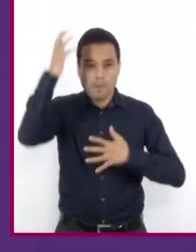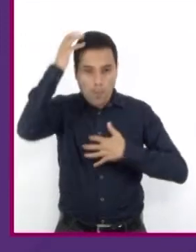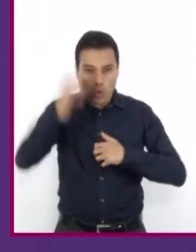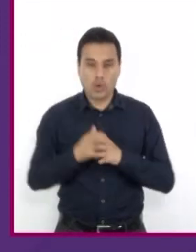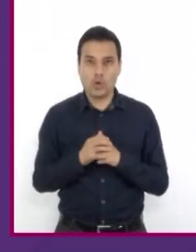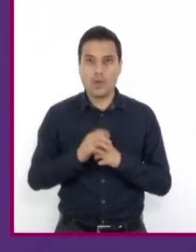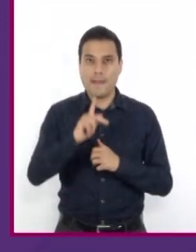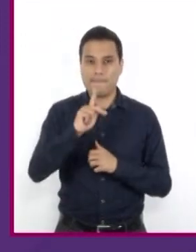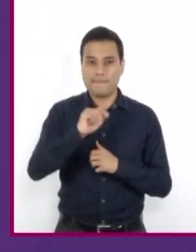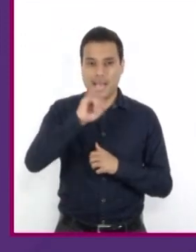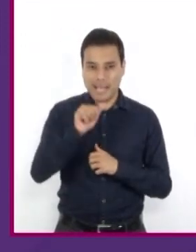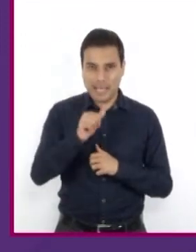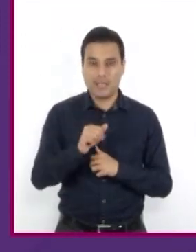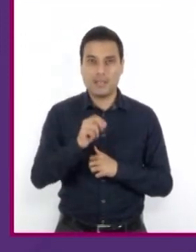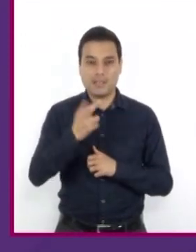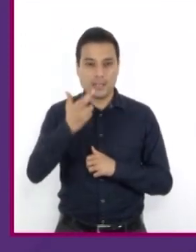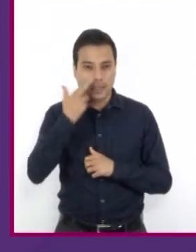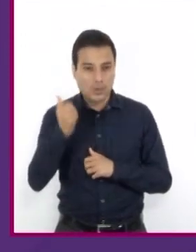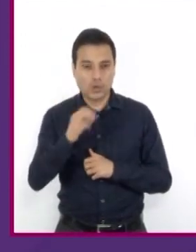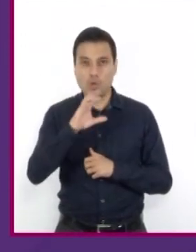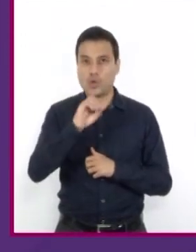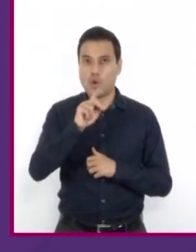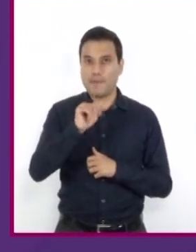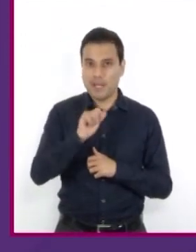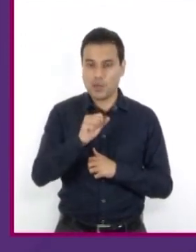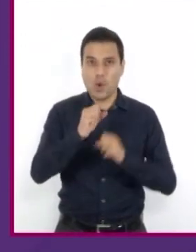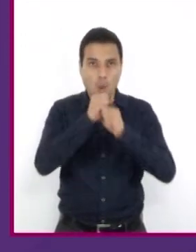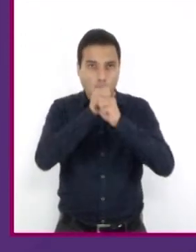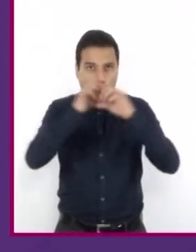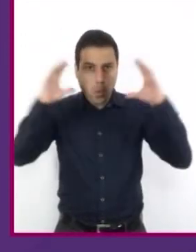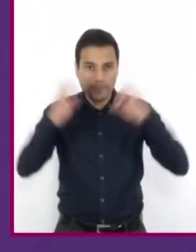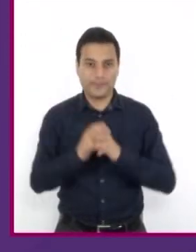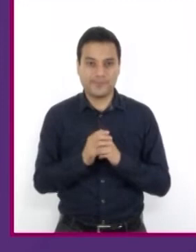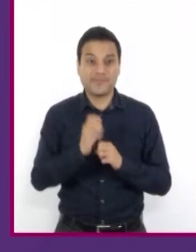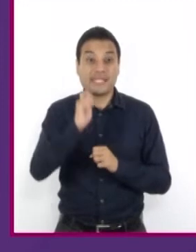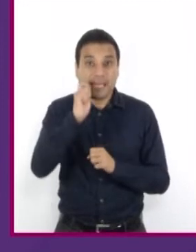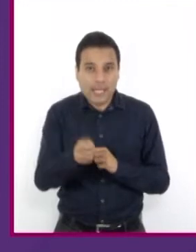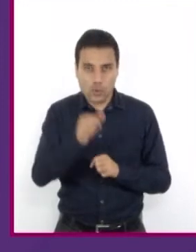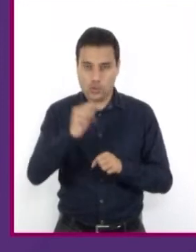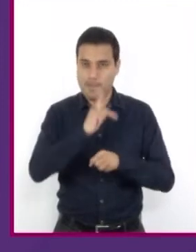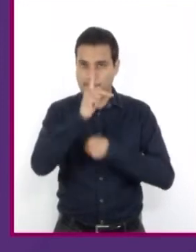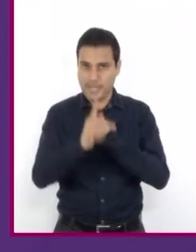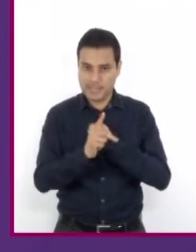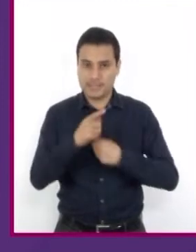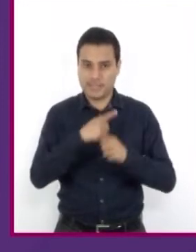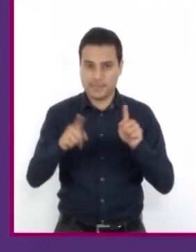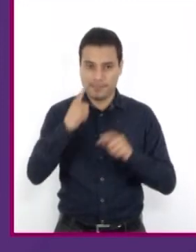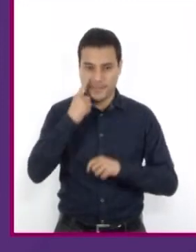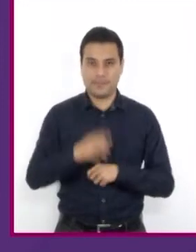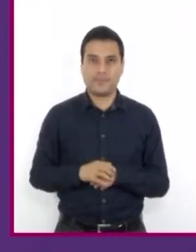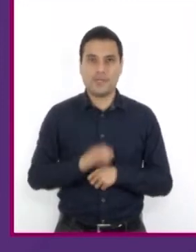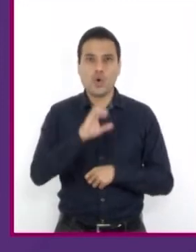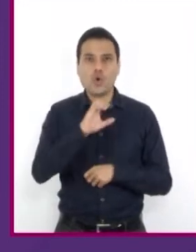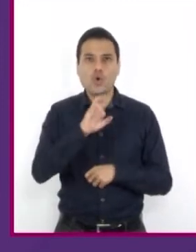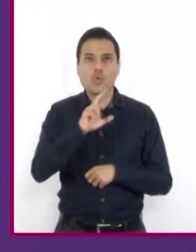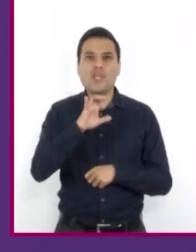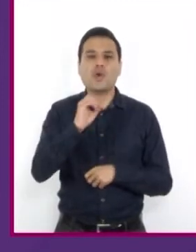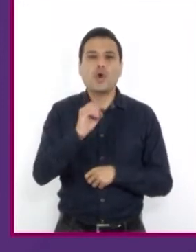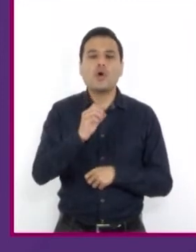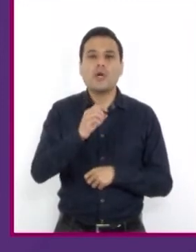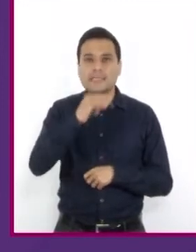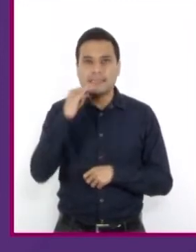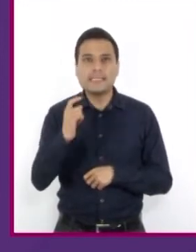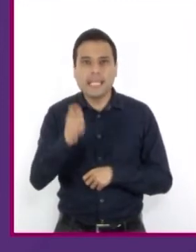ratón, copado o inflado tienen un significado que difiere con el de otras naciones. Un cuico en Chile es alguien